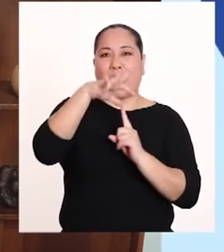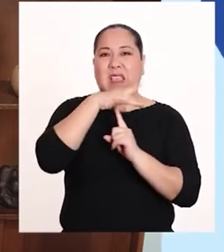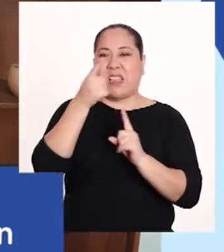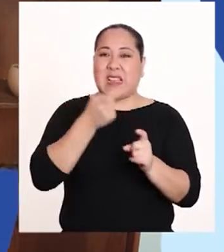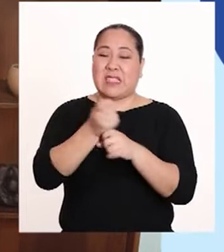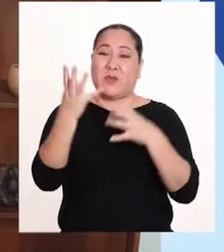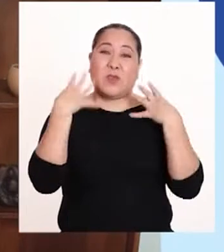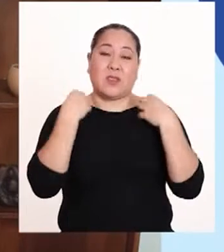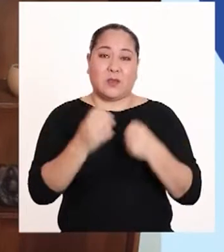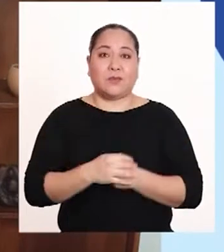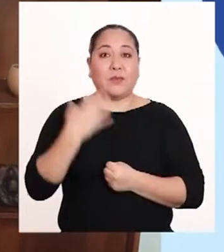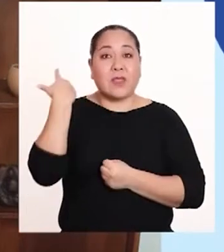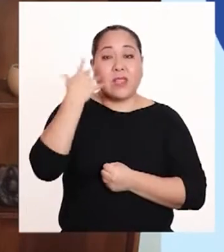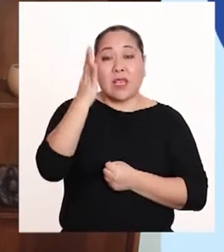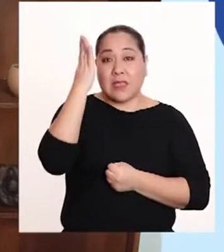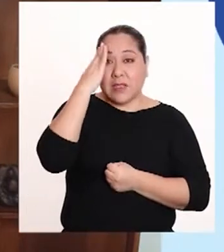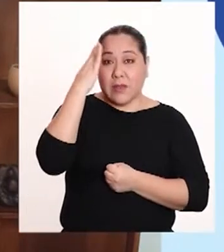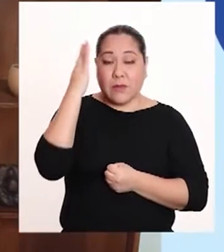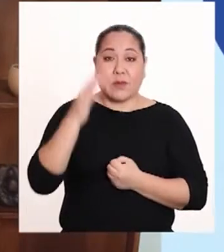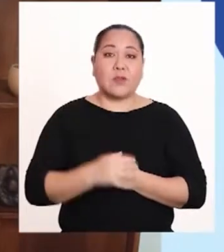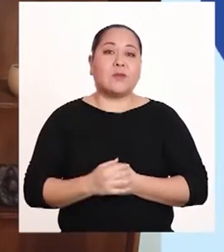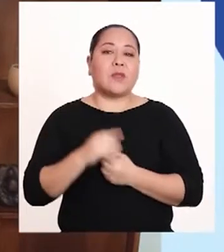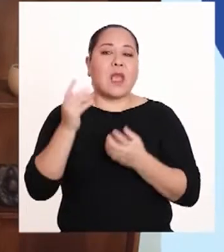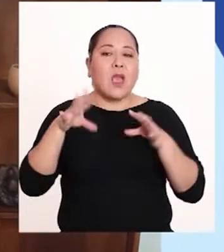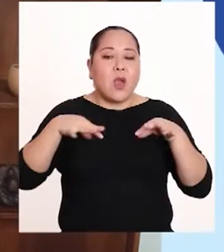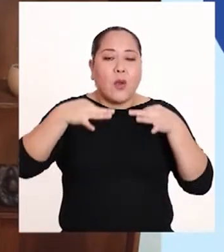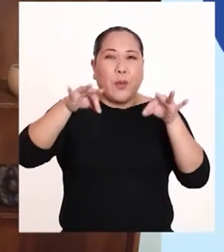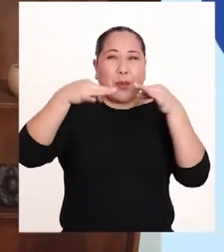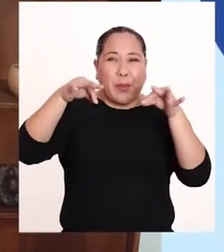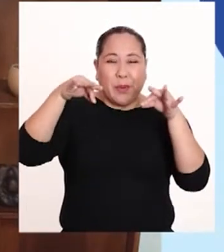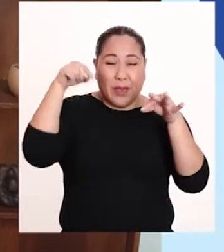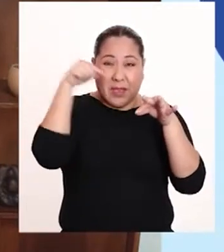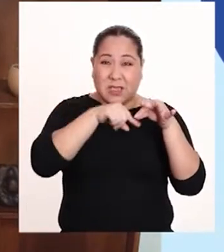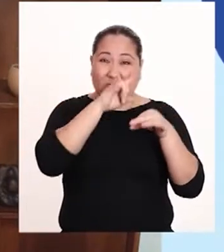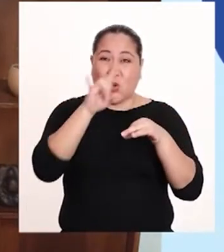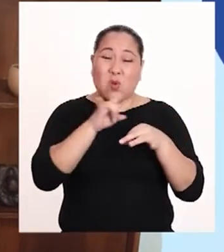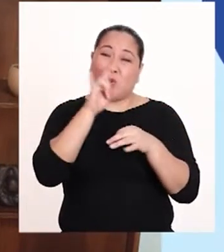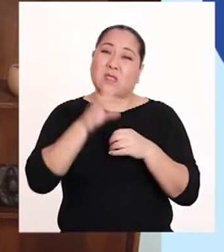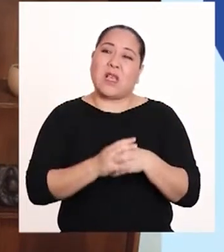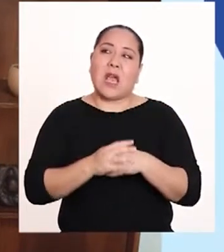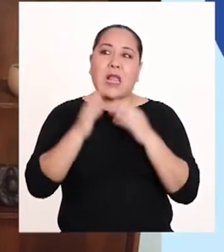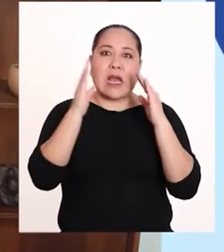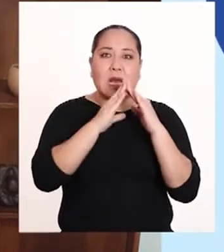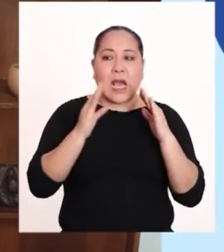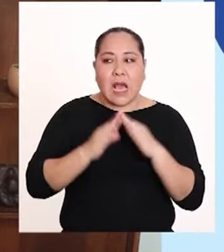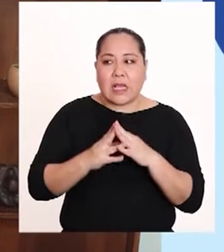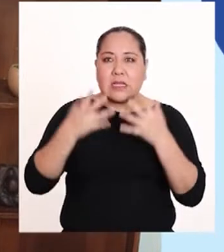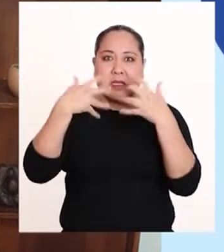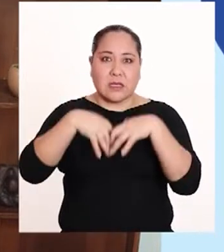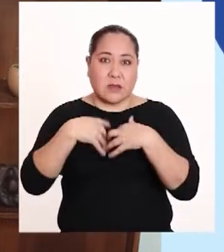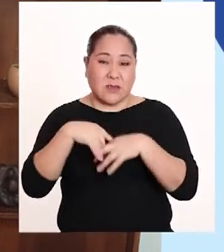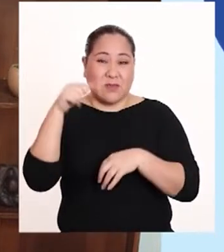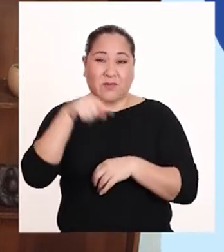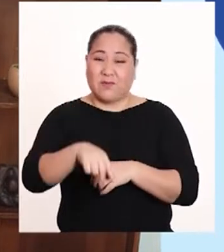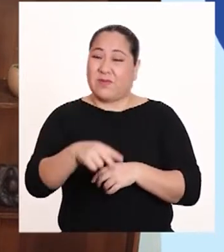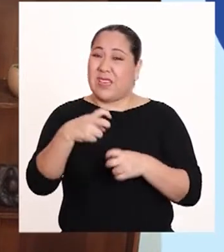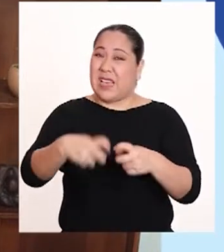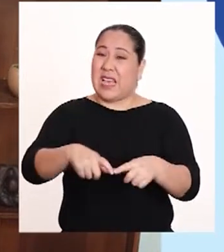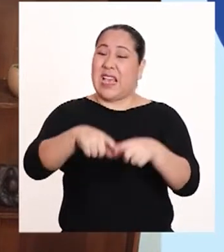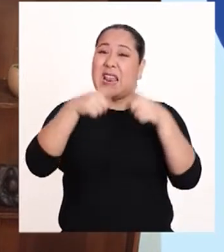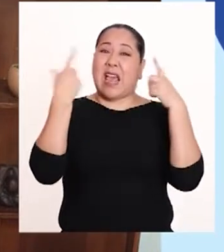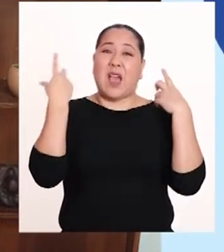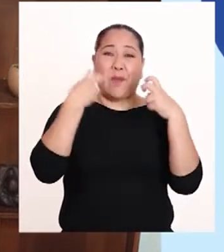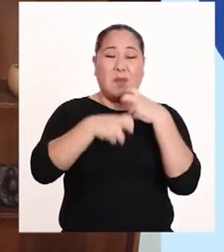Como sabemos, el plástico es muy utilizado en los hogares y en la industria y es un grave problema